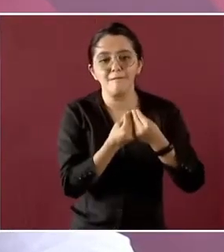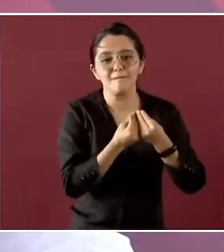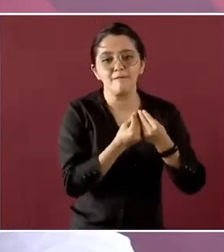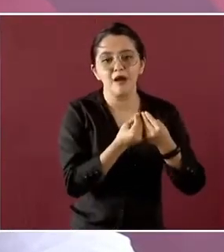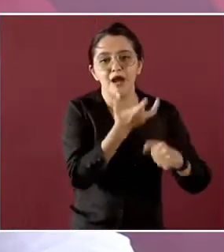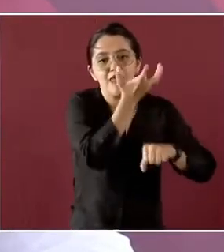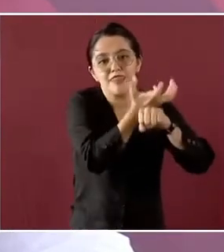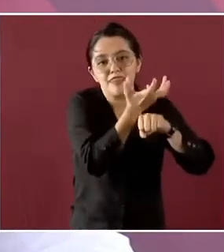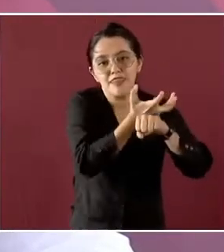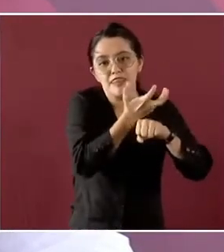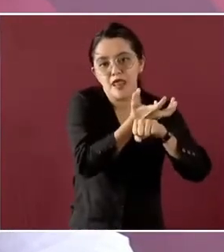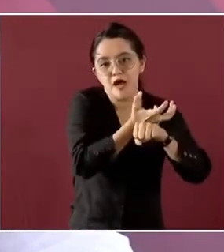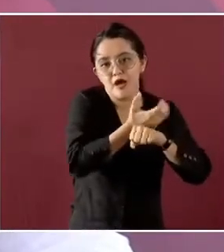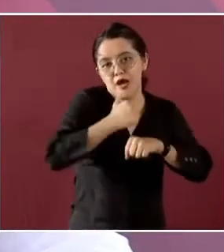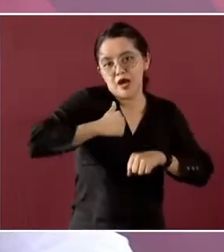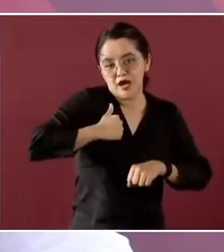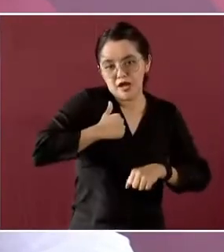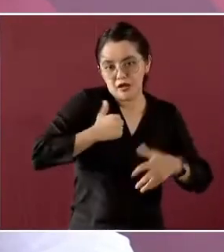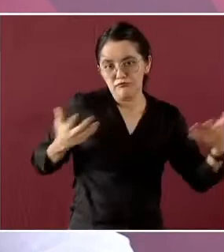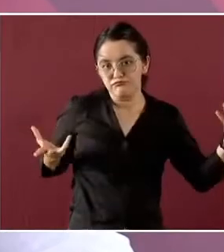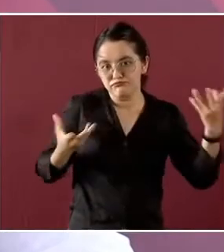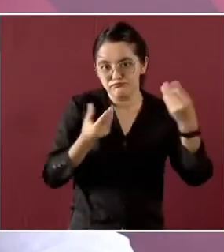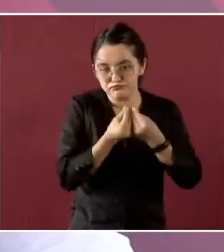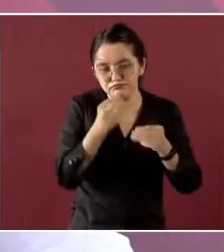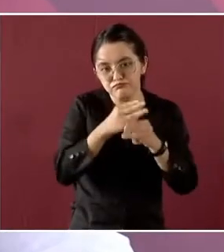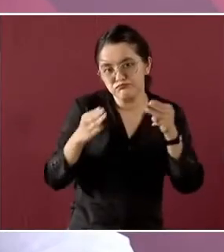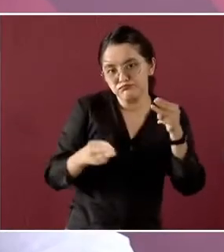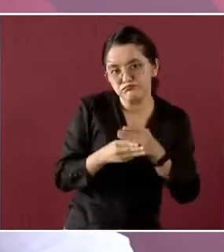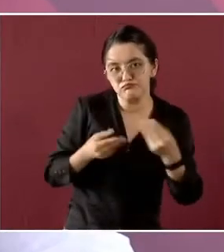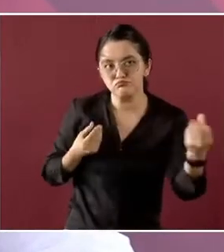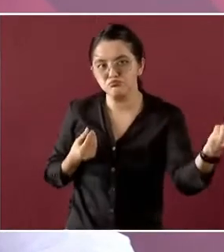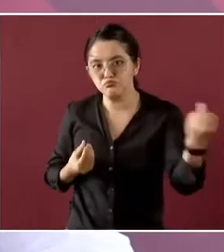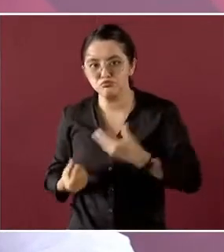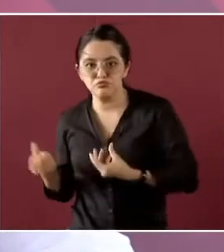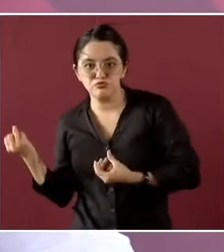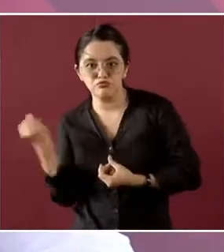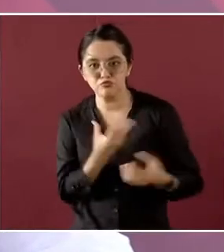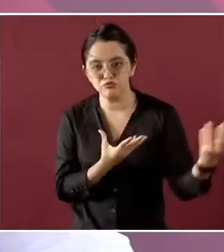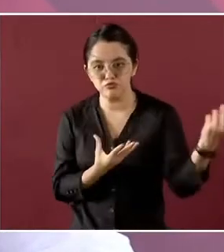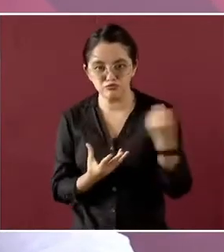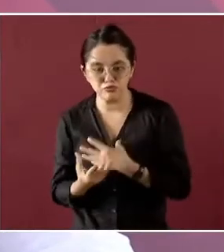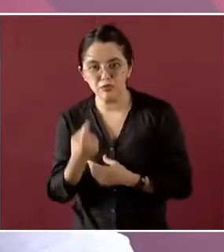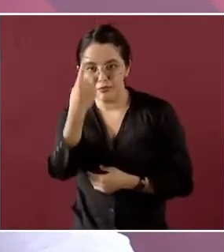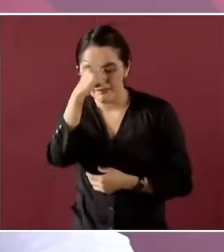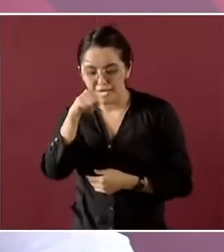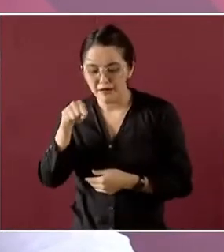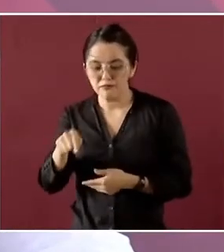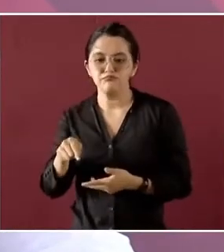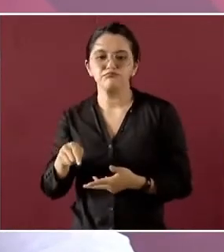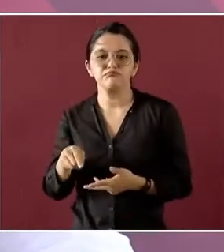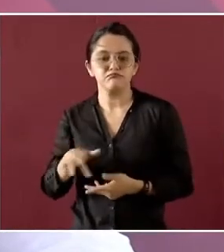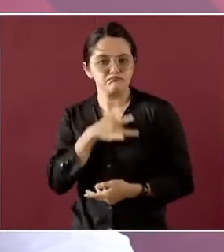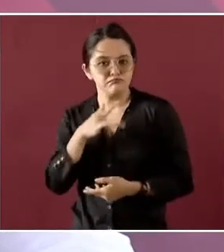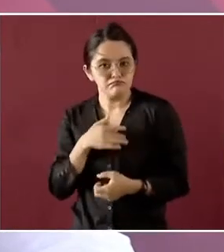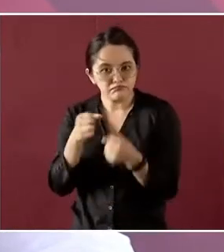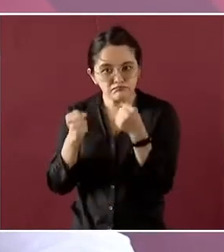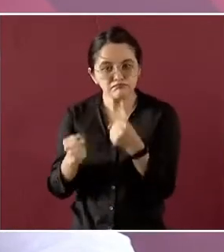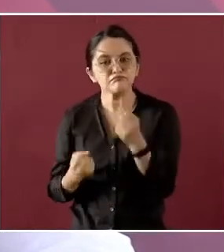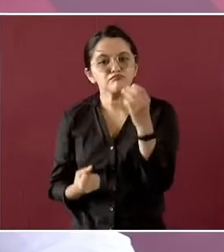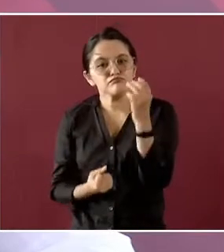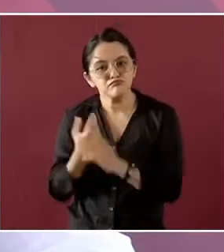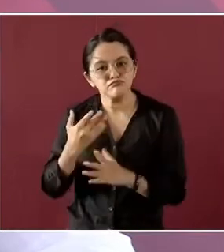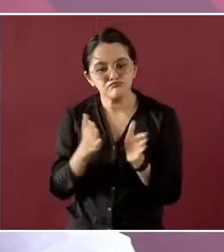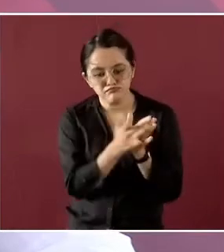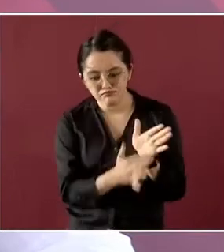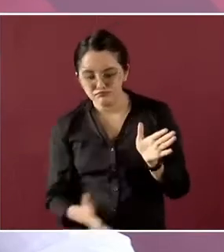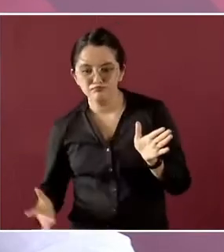con proyectos que, como este, ayuden a posicionarnos como un destino estratégico y seguro en una nueva era de competencia